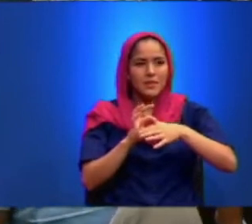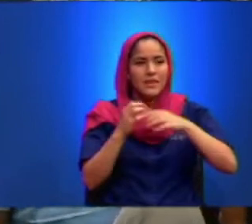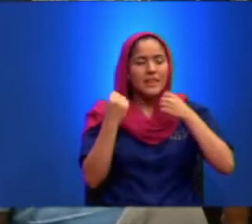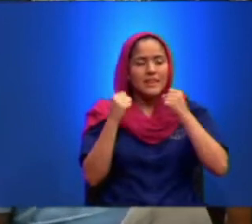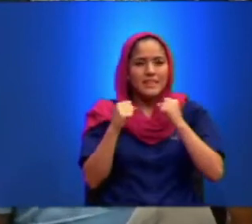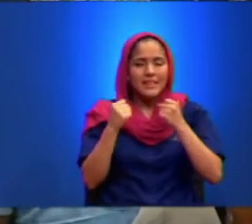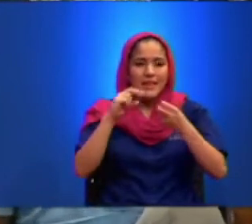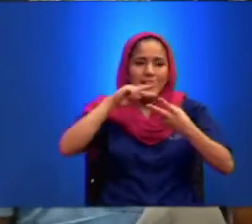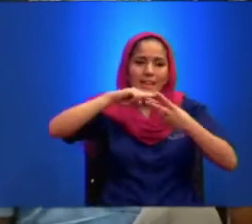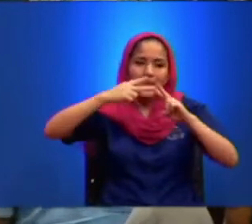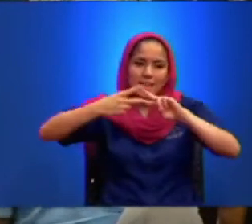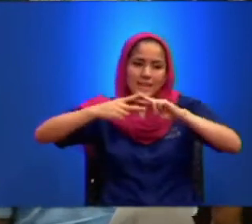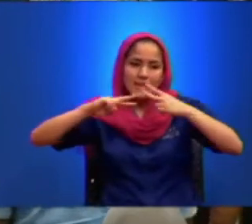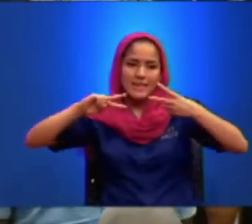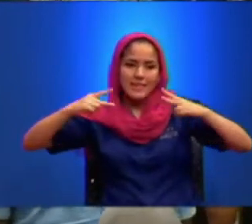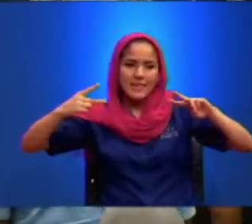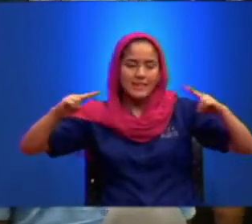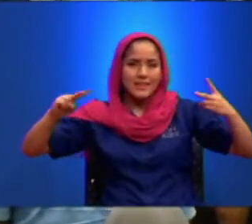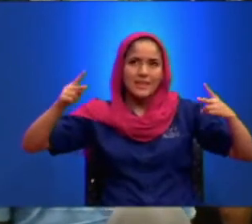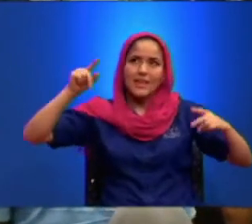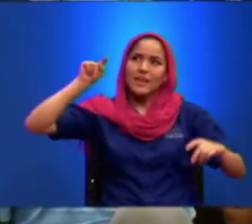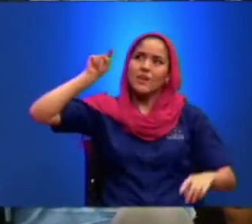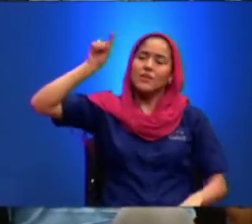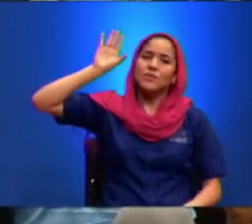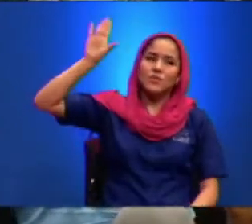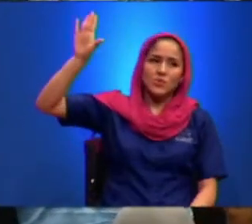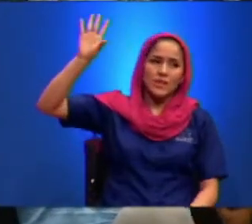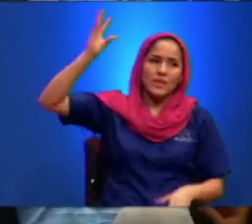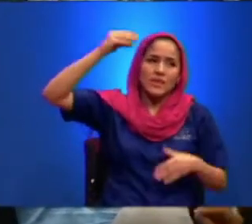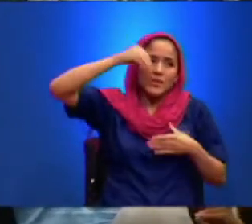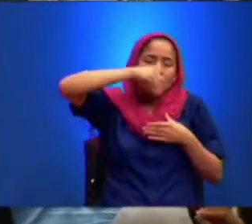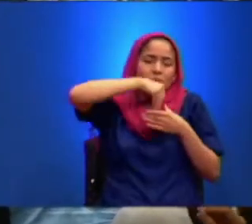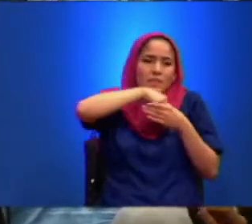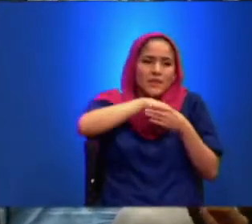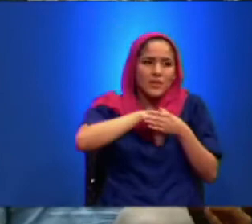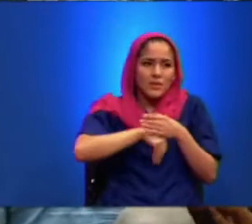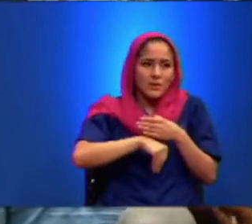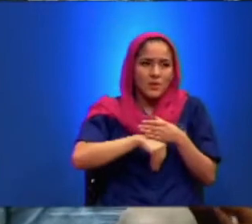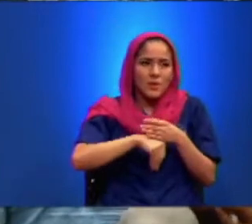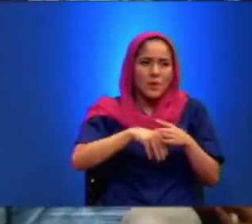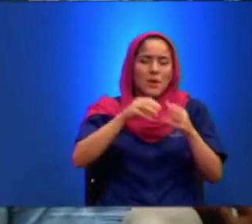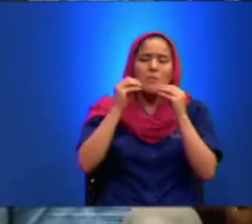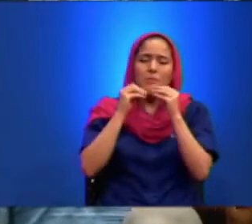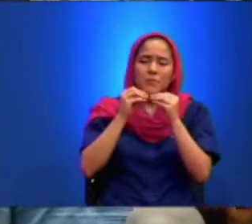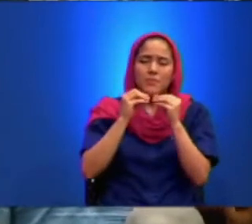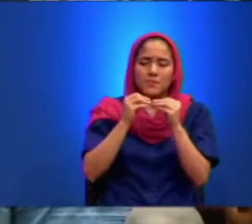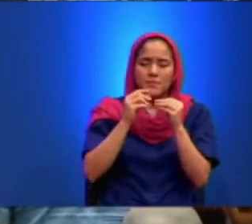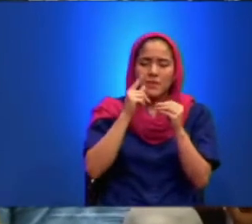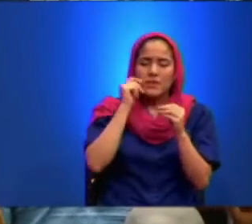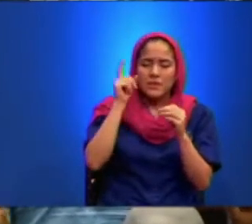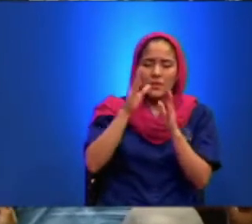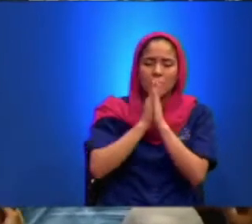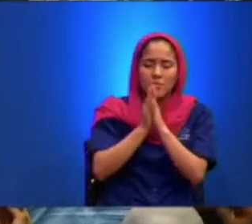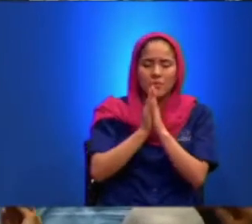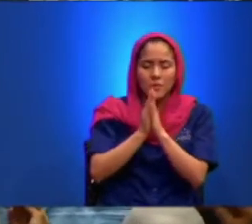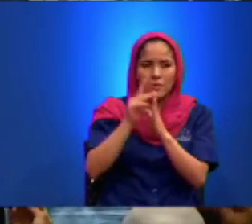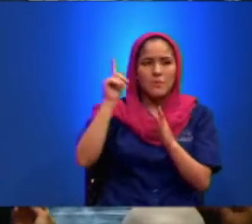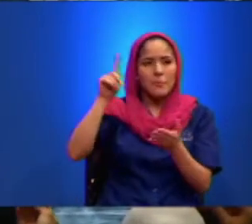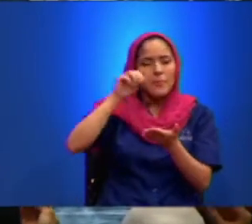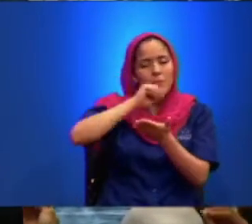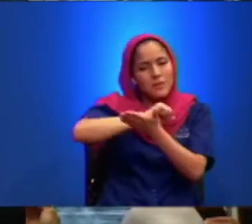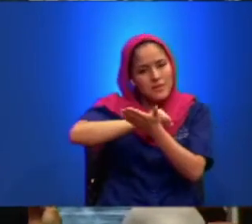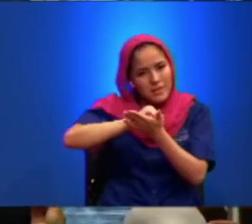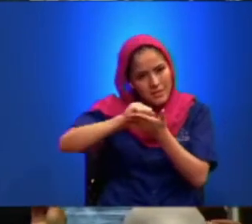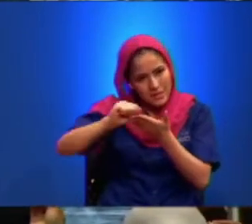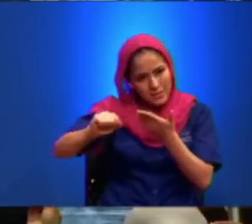Genética Tuya En Nuestro Interior Santifica Señor Estos Elementos Estos